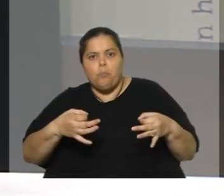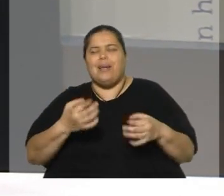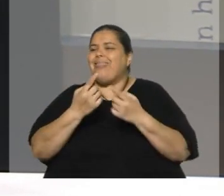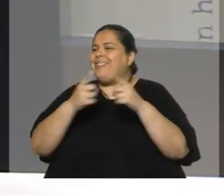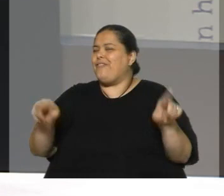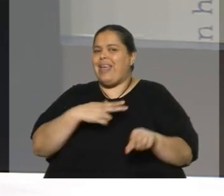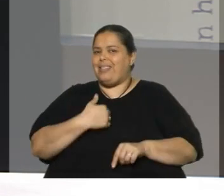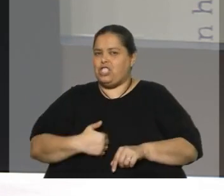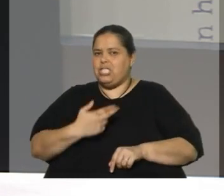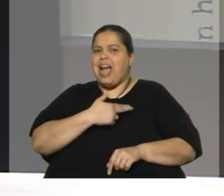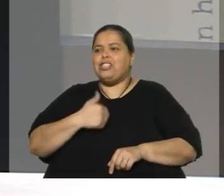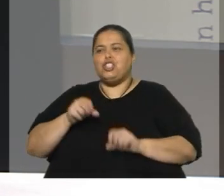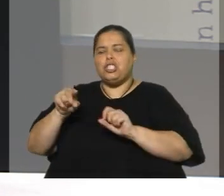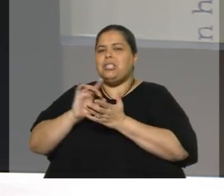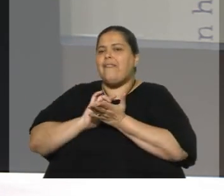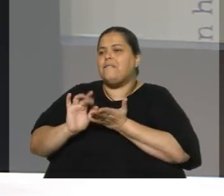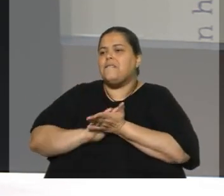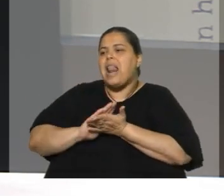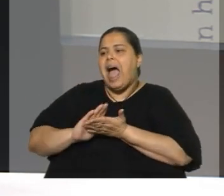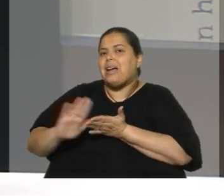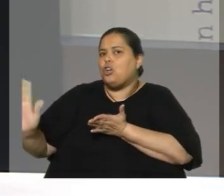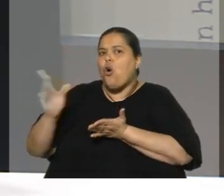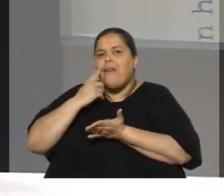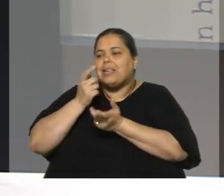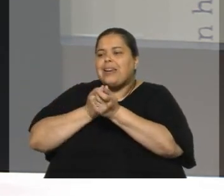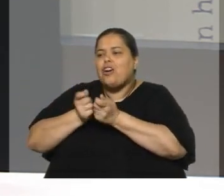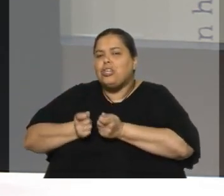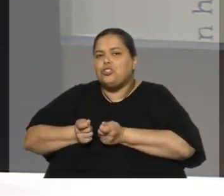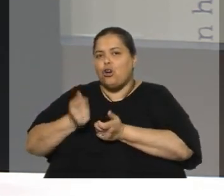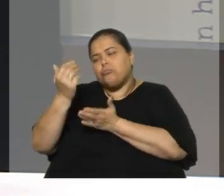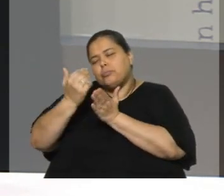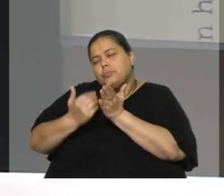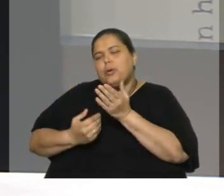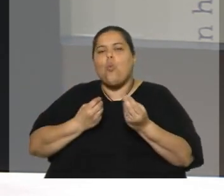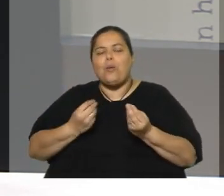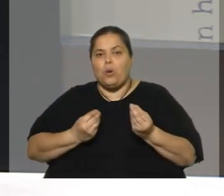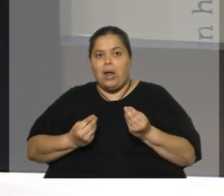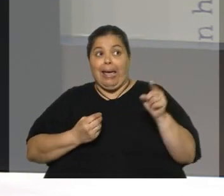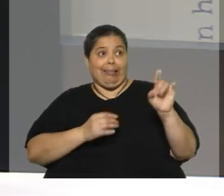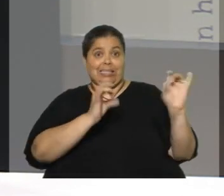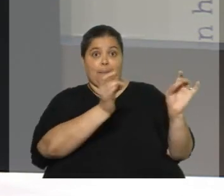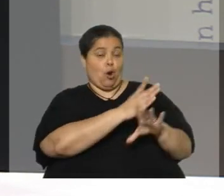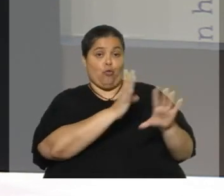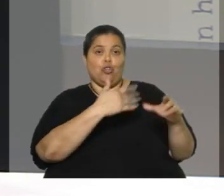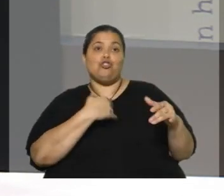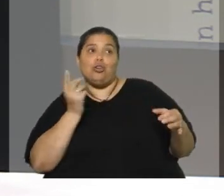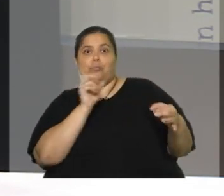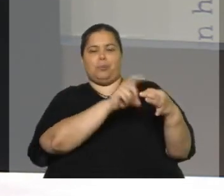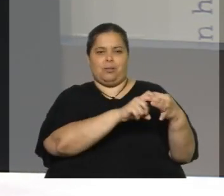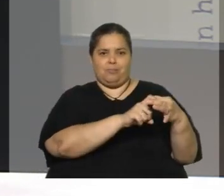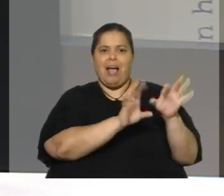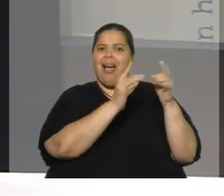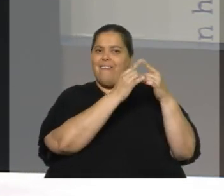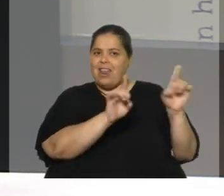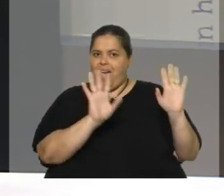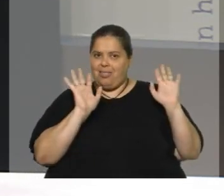hoja en blanco que hay que empezar a negociar, qué va a ir, qué no va a ir, va a ir la tecnología, va a ir los datos personales, va a ir otros aspectos que van más allá del